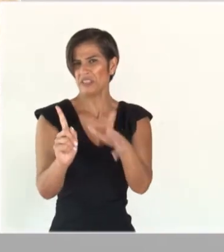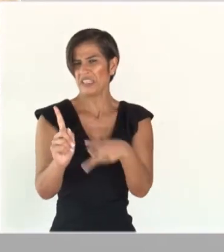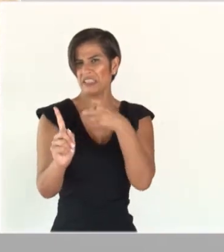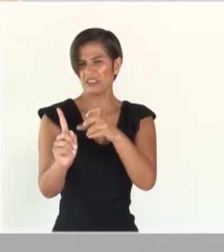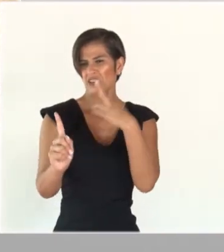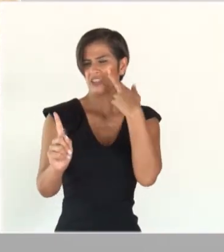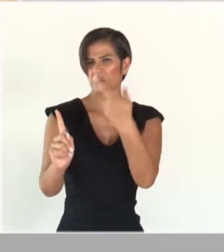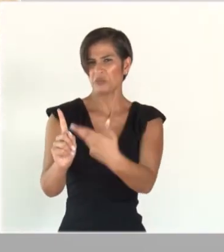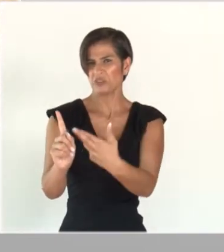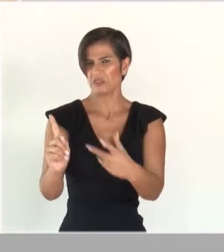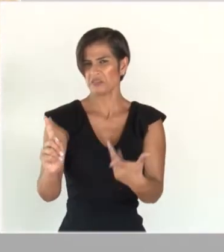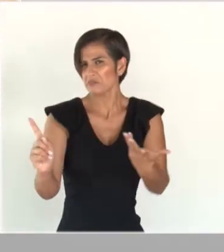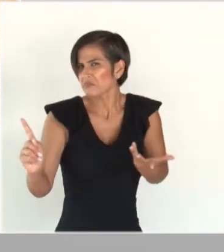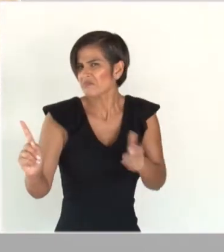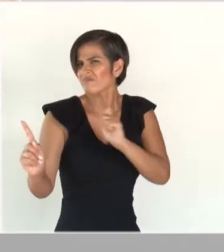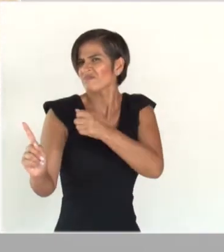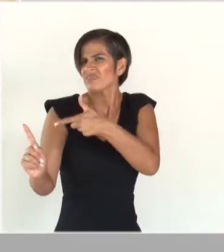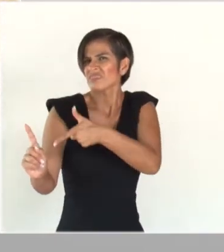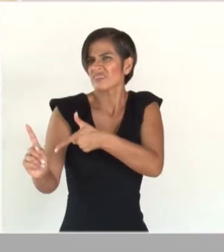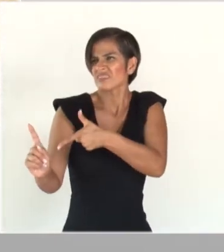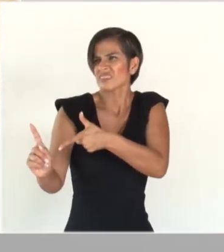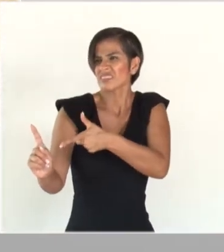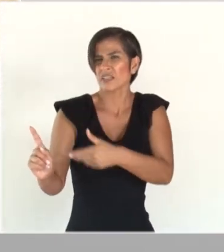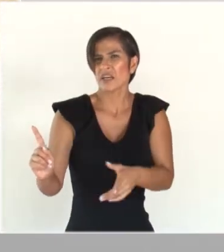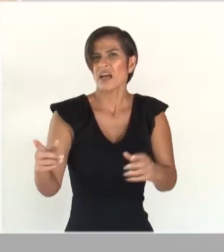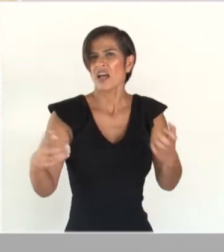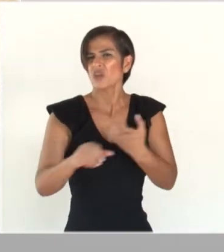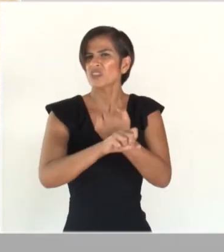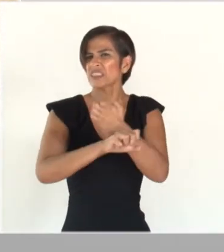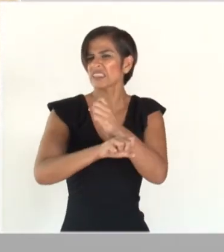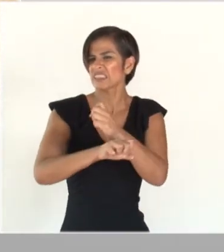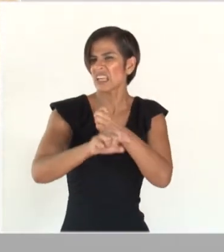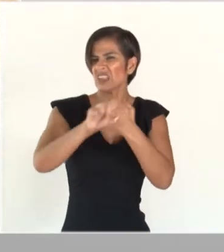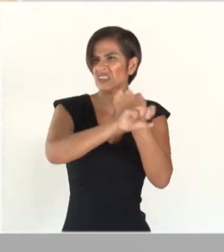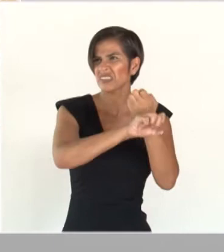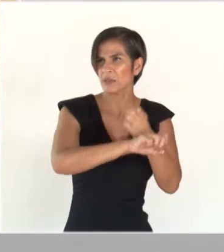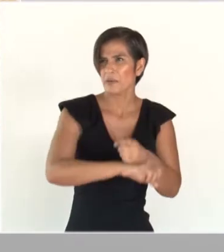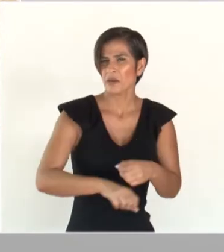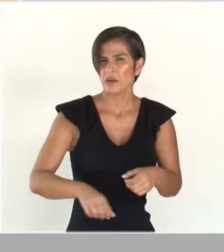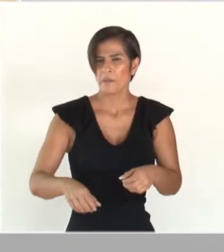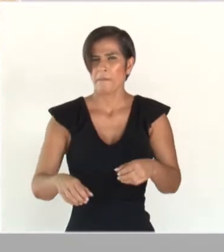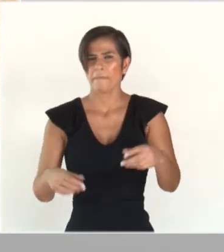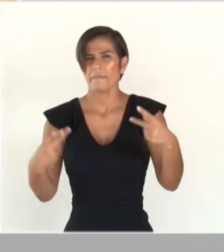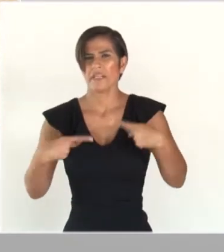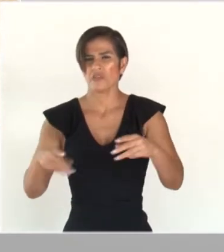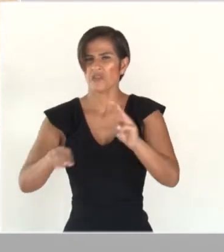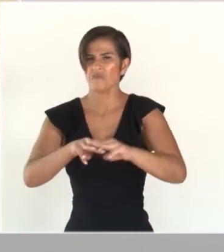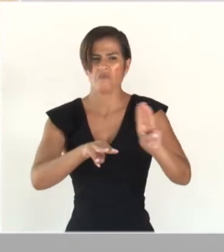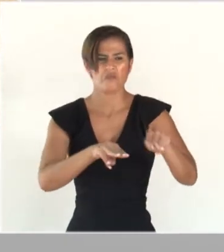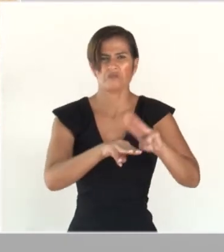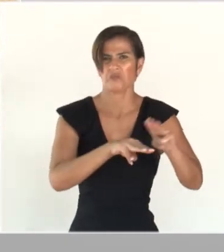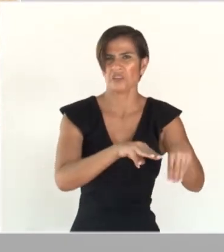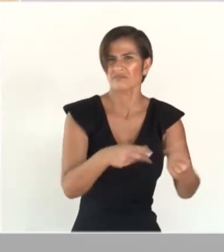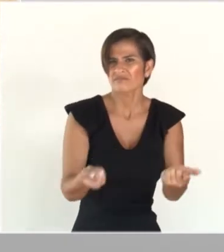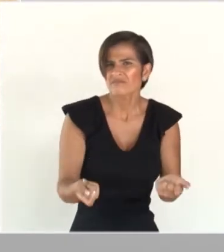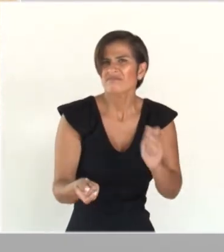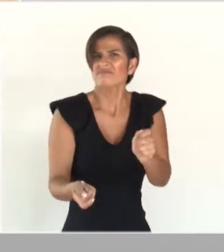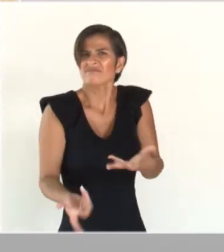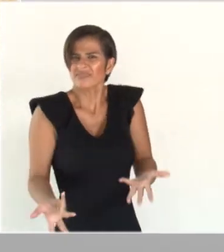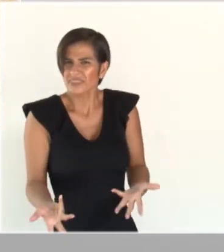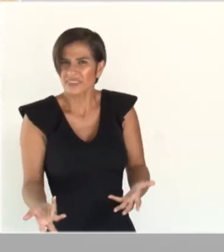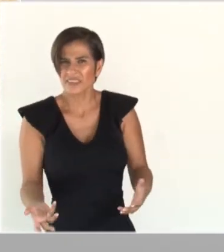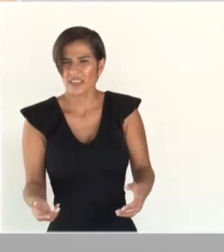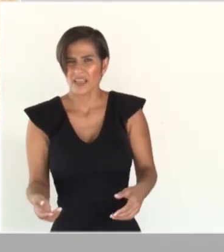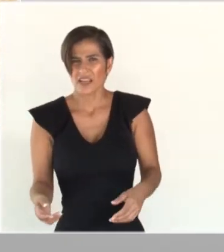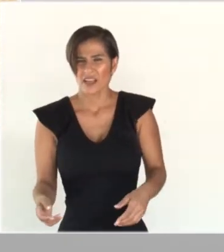responsabilizar a los estados por los muertos. Además, la Autoridad